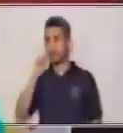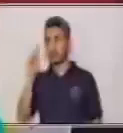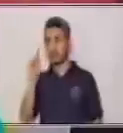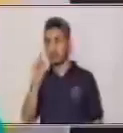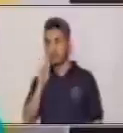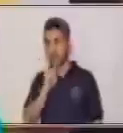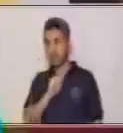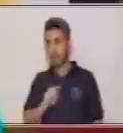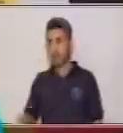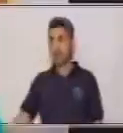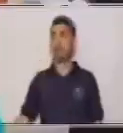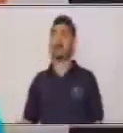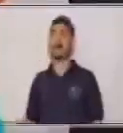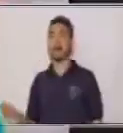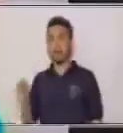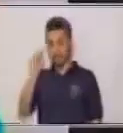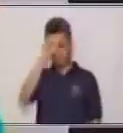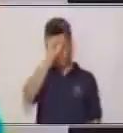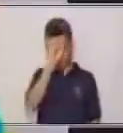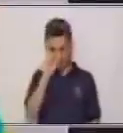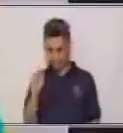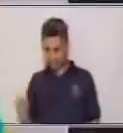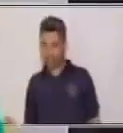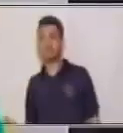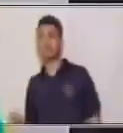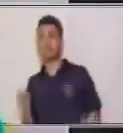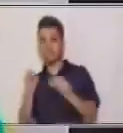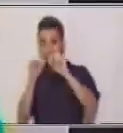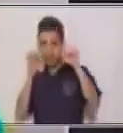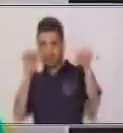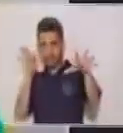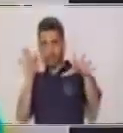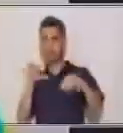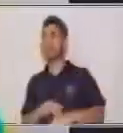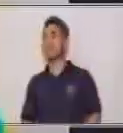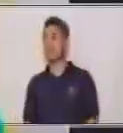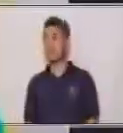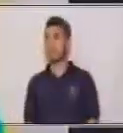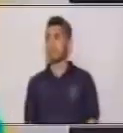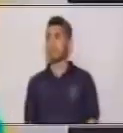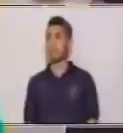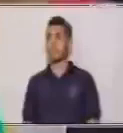a este que está acá. ¿De acuerdo? Dice,